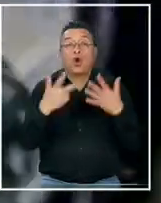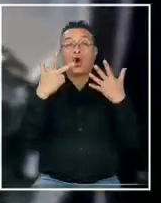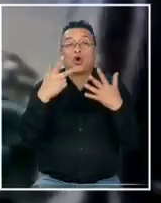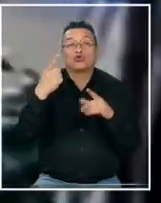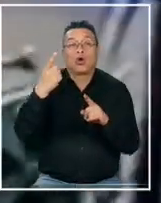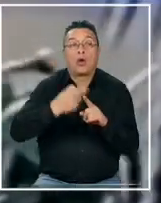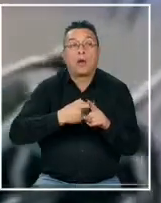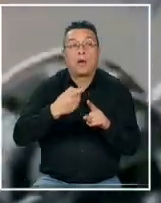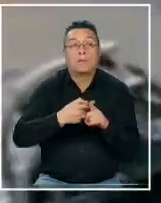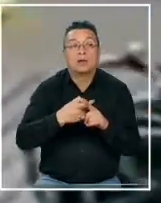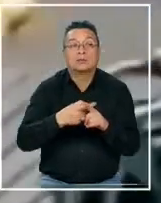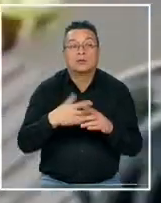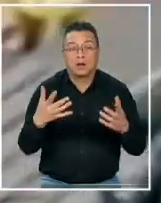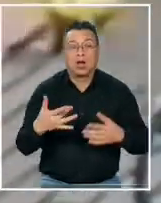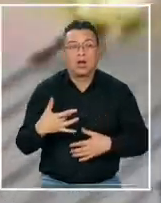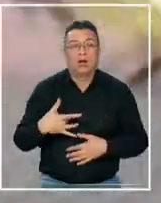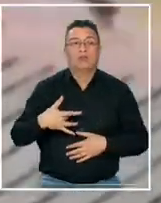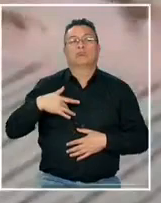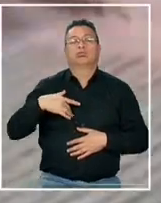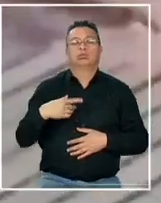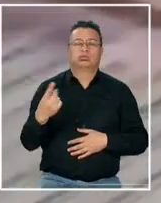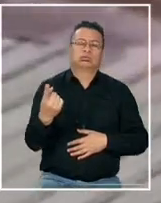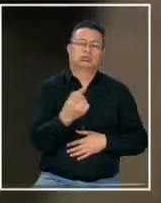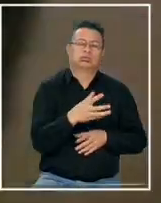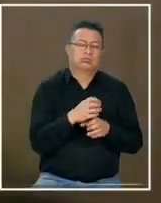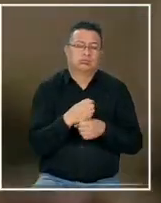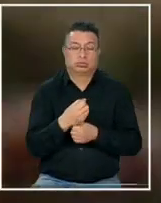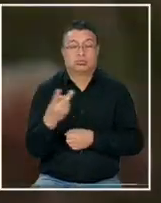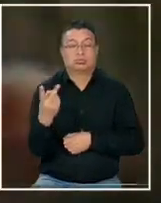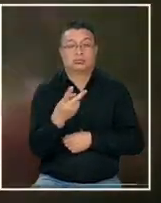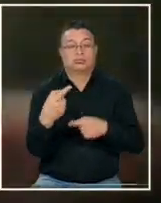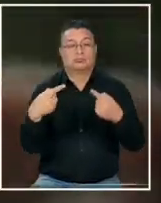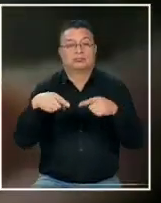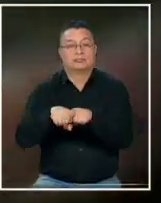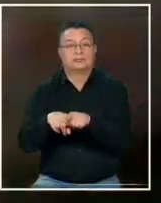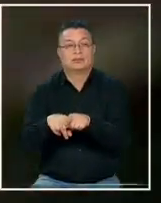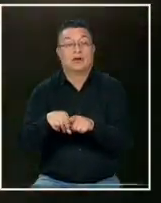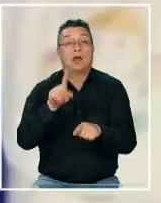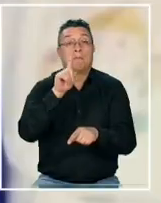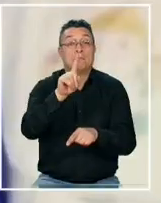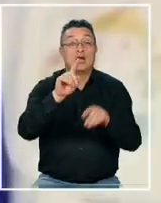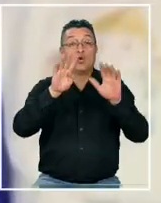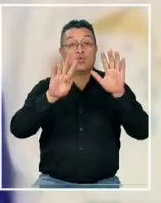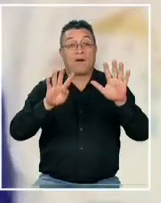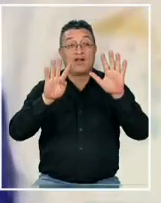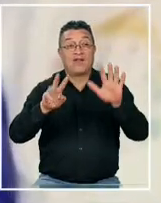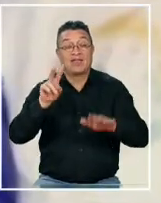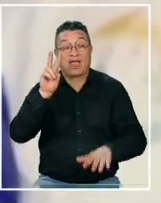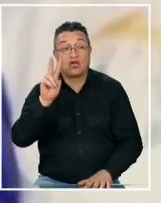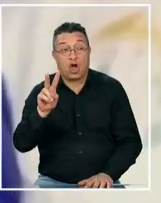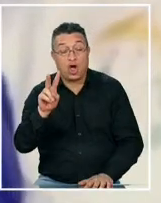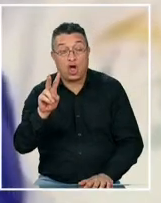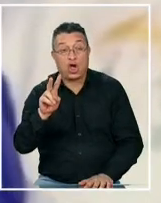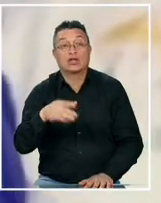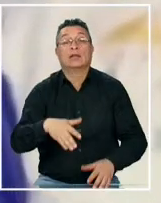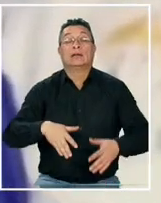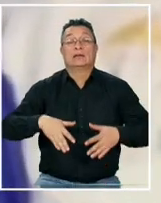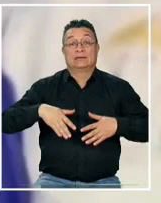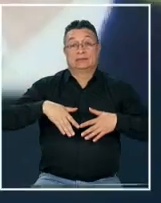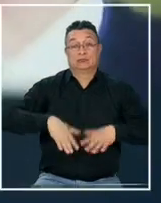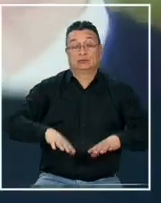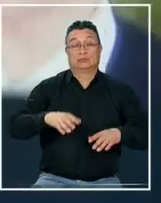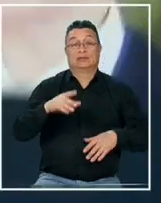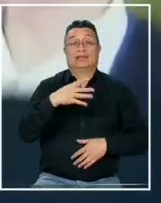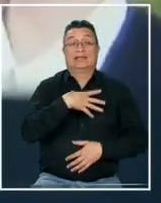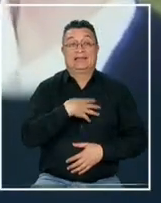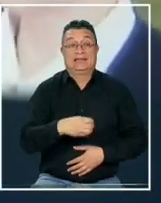ocho meses desgarrando a la pareja sin embargo en 1992 los Fulvick tuvieron a su hija Sarah